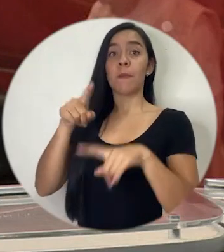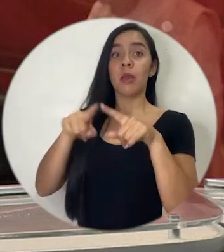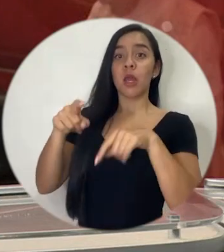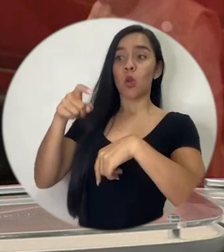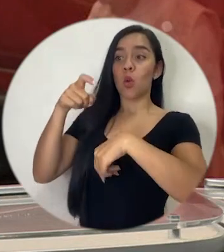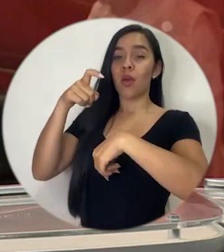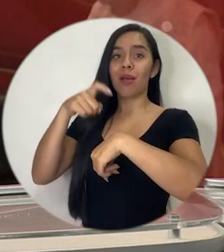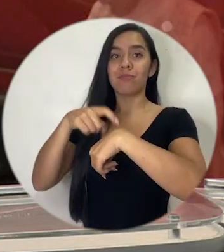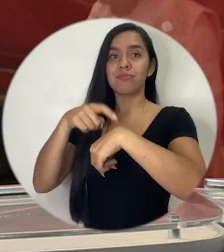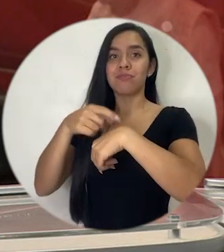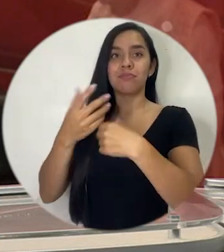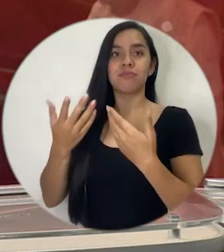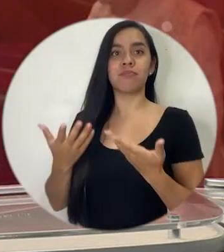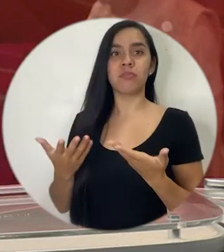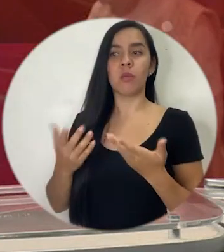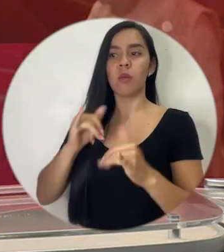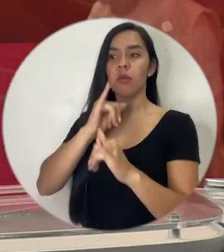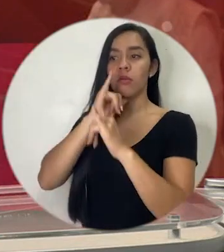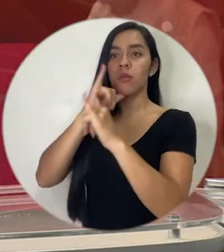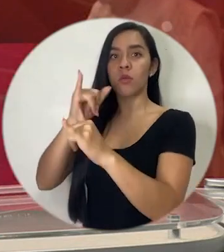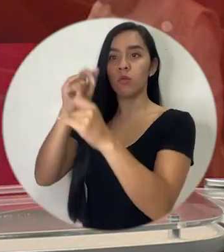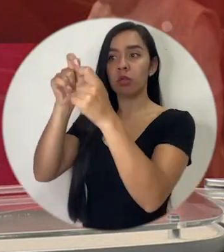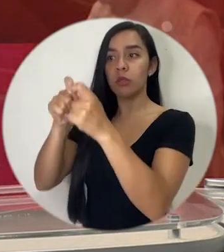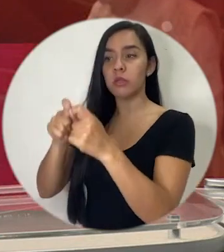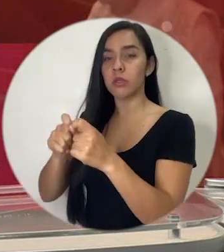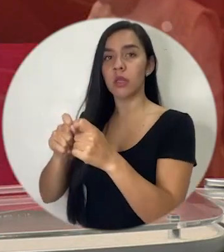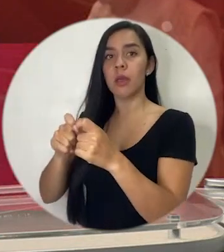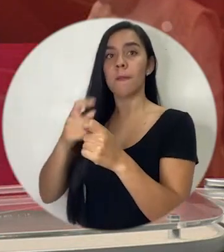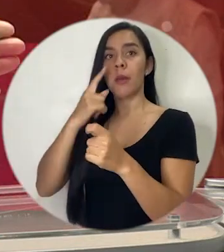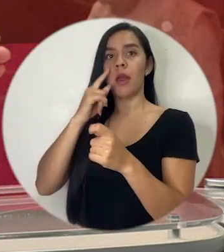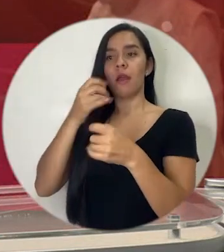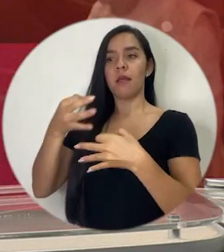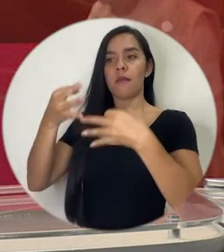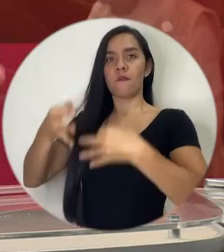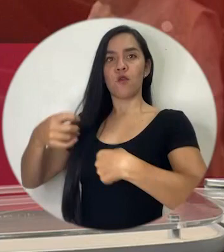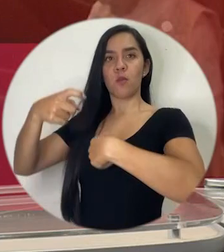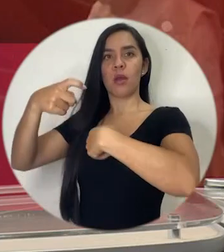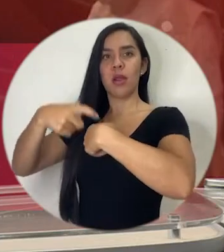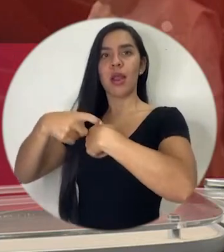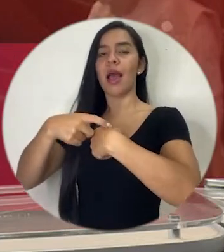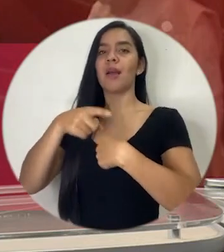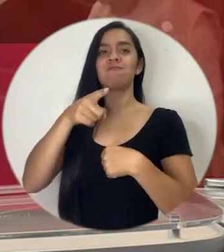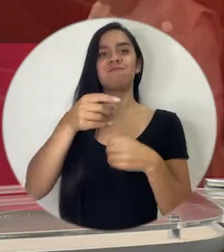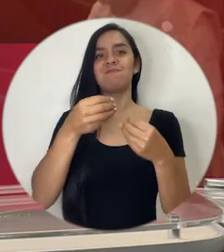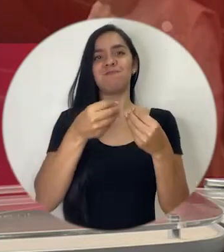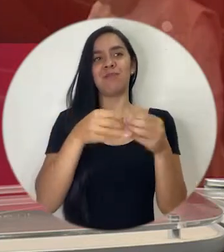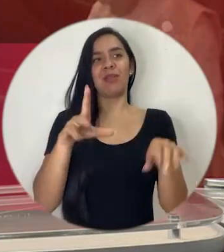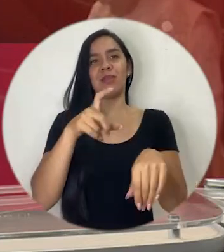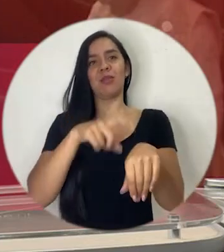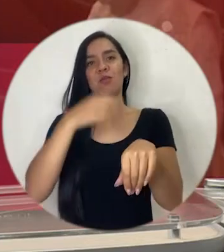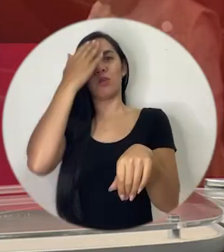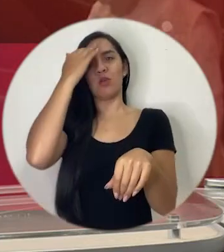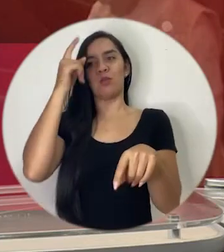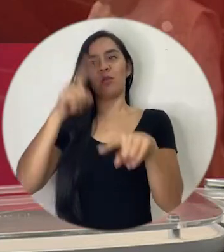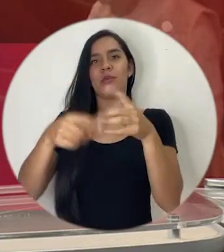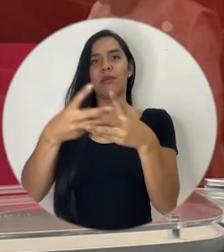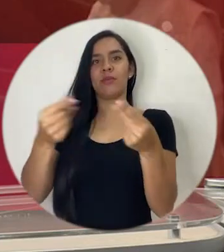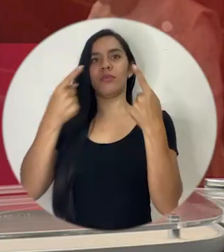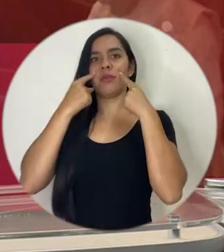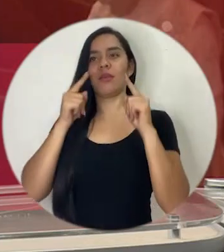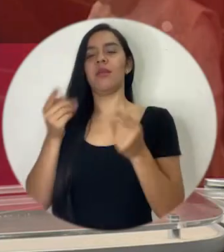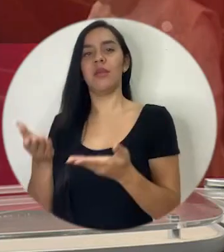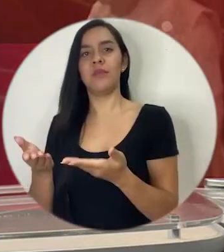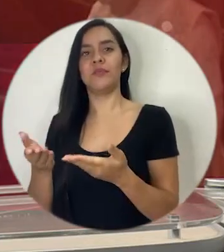pone la denuncia en un canal formal pierde el rato si no lo pudo resolver ahí entonces